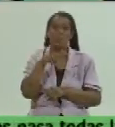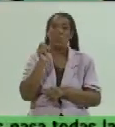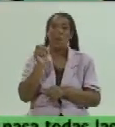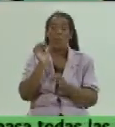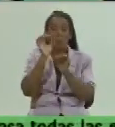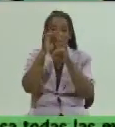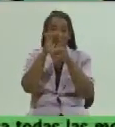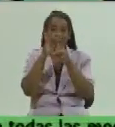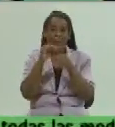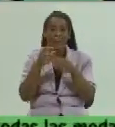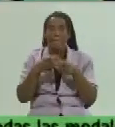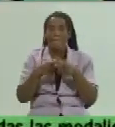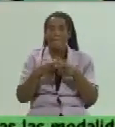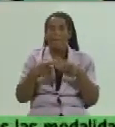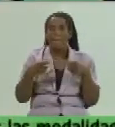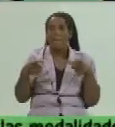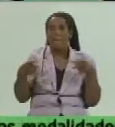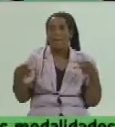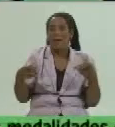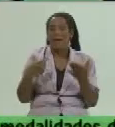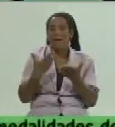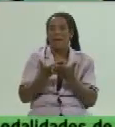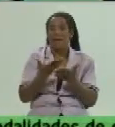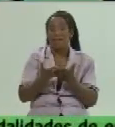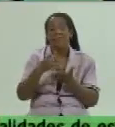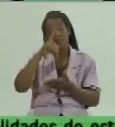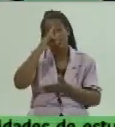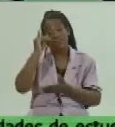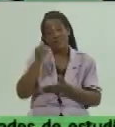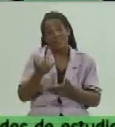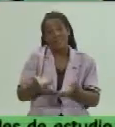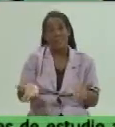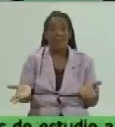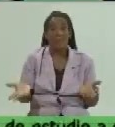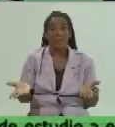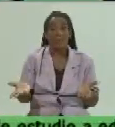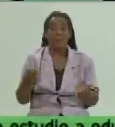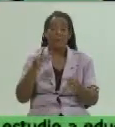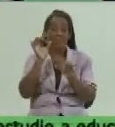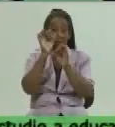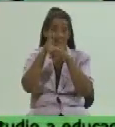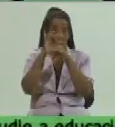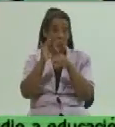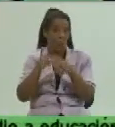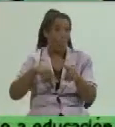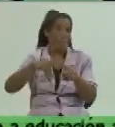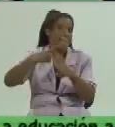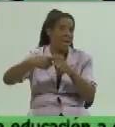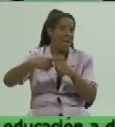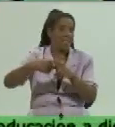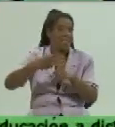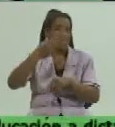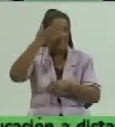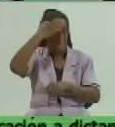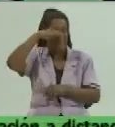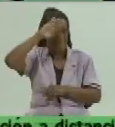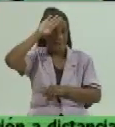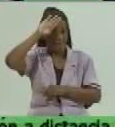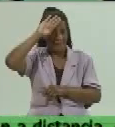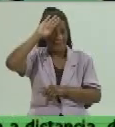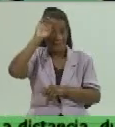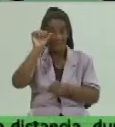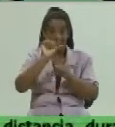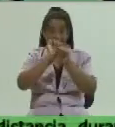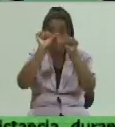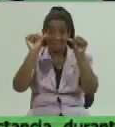incrementamos las muestras. Sí, se incrementa porque realmente es un laboratorio más del país, integrado al sistema nacional de